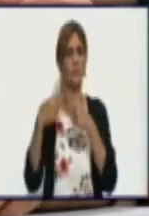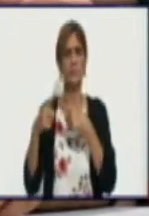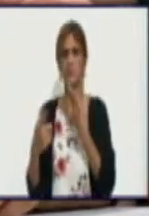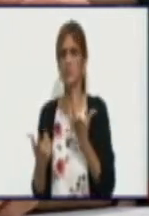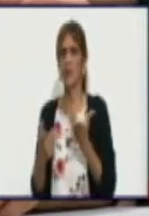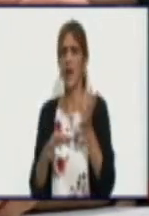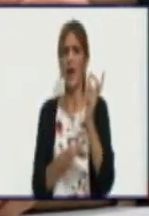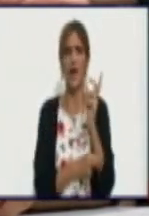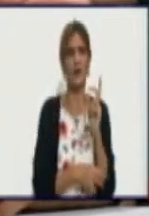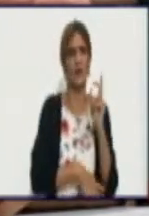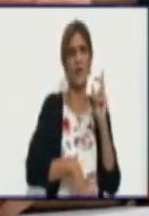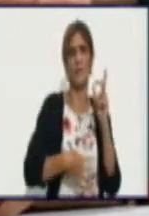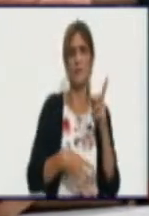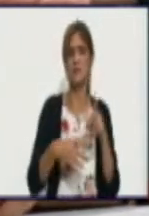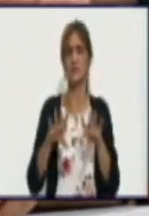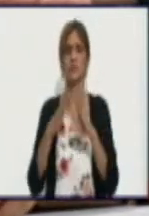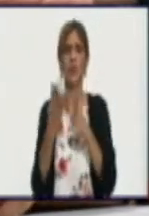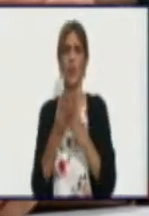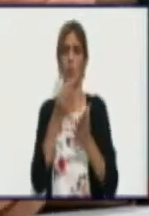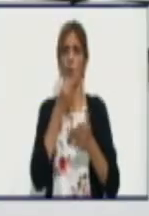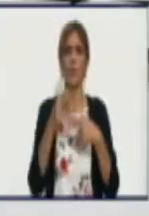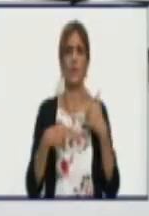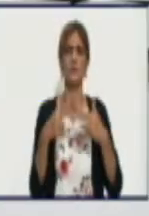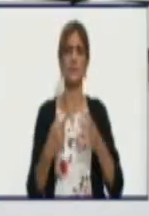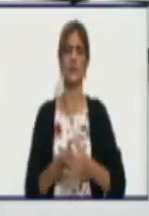subproductos comestibles y no comestibles también.